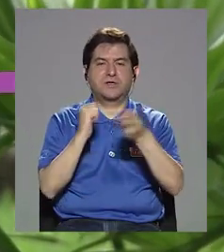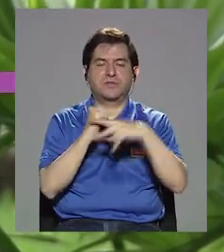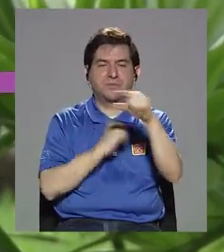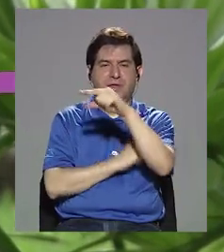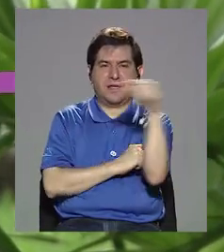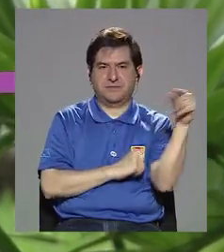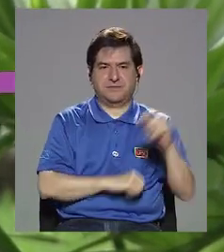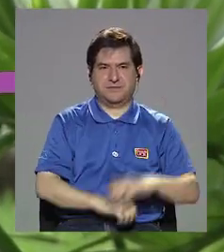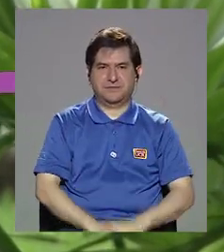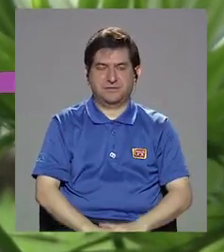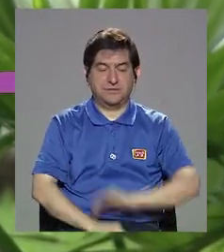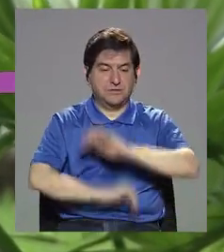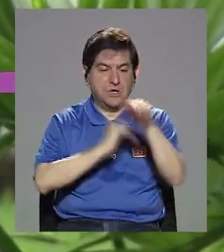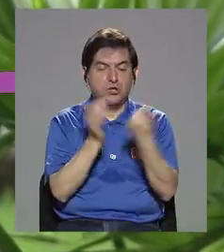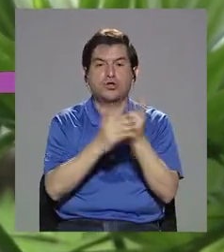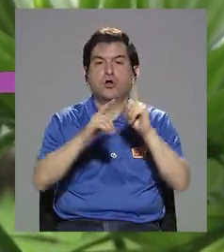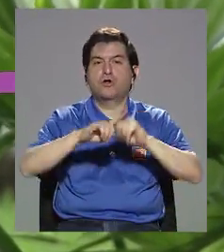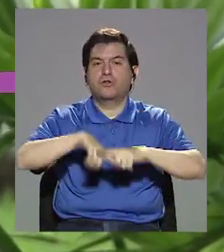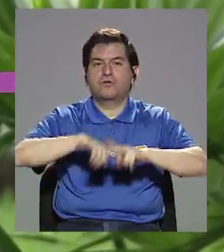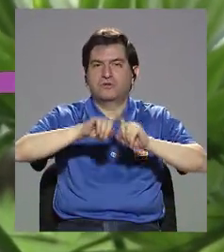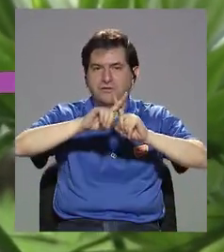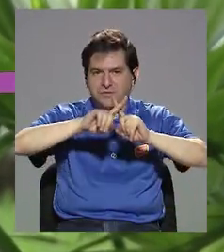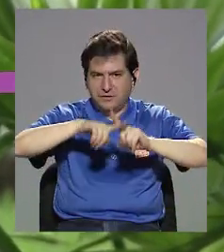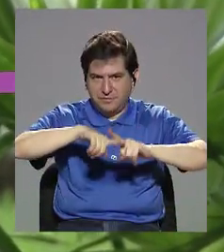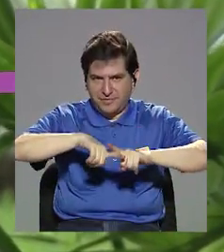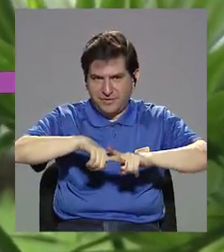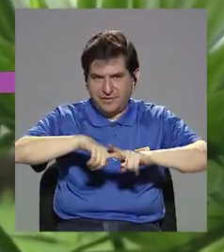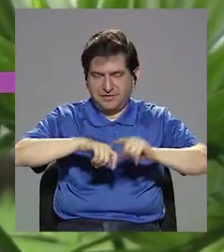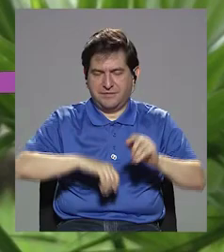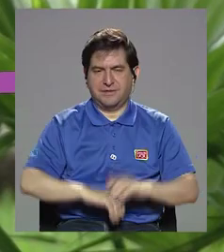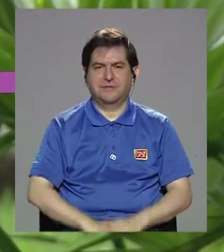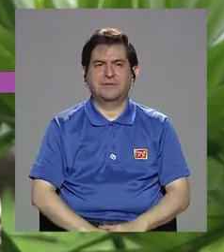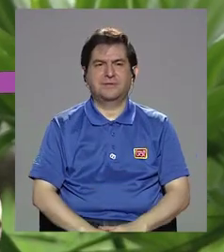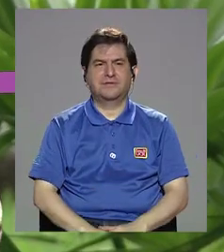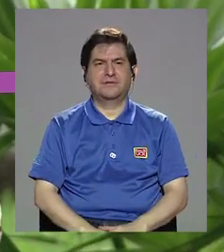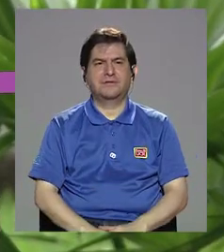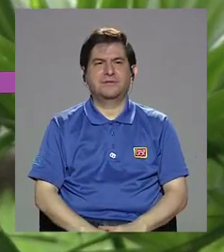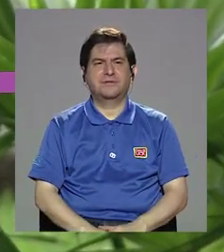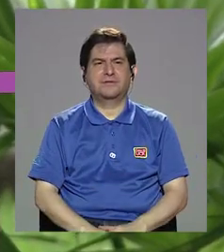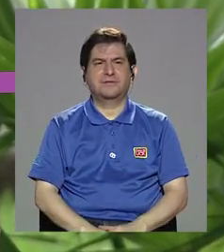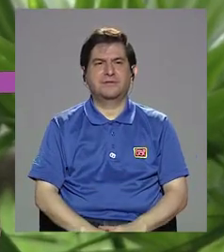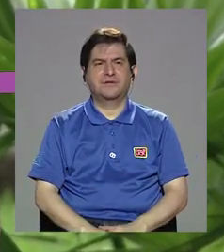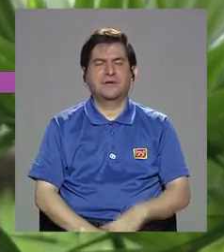por semana. Todo depende de qué tan